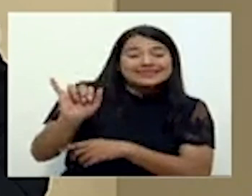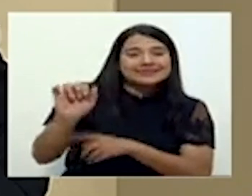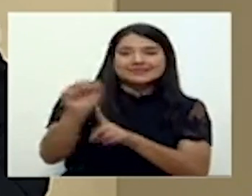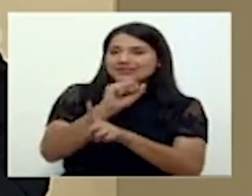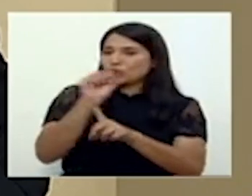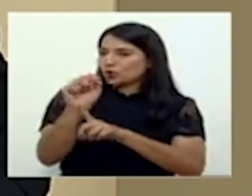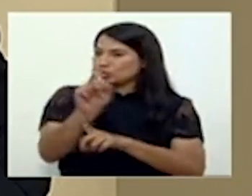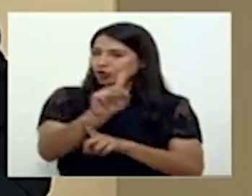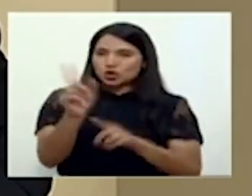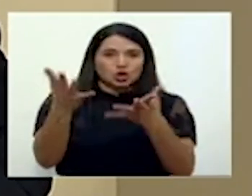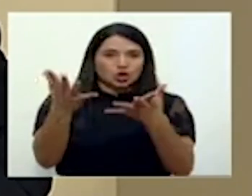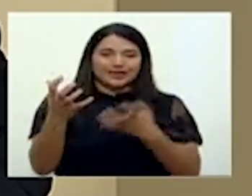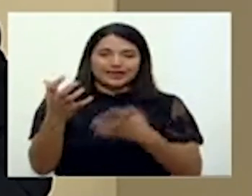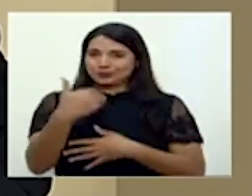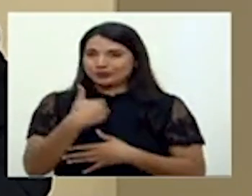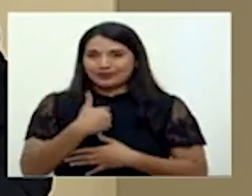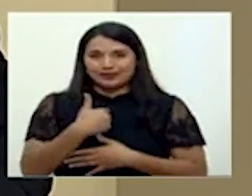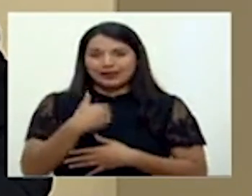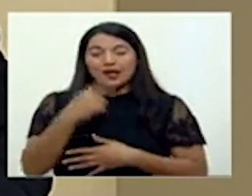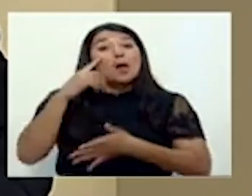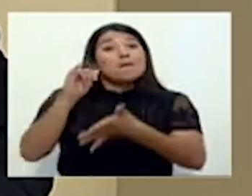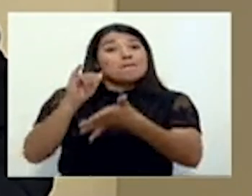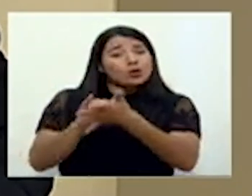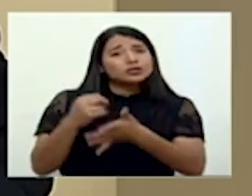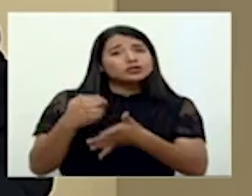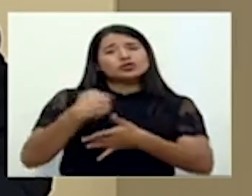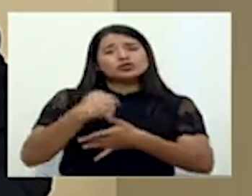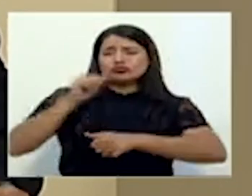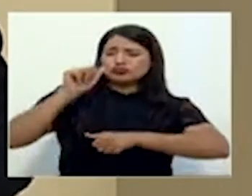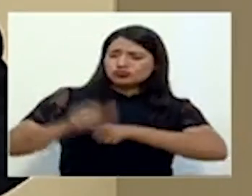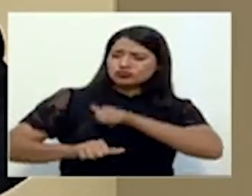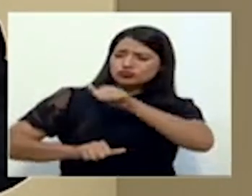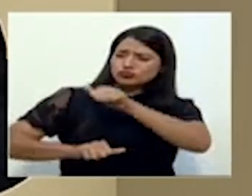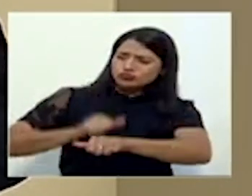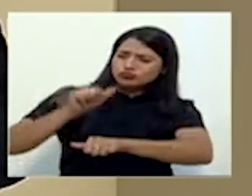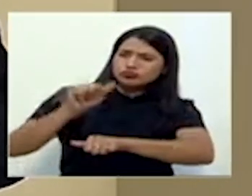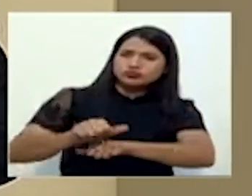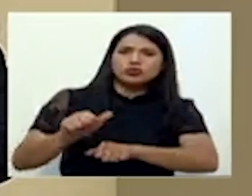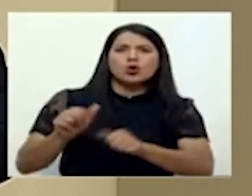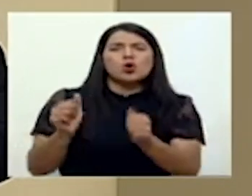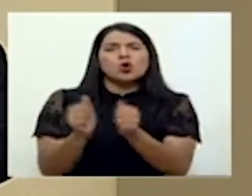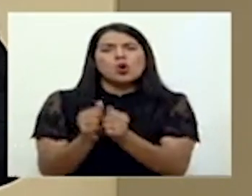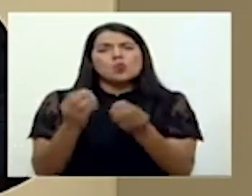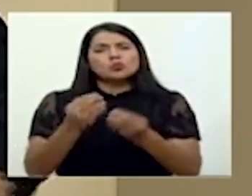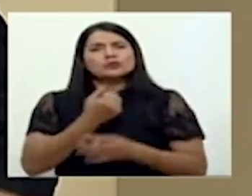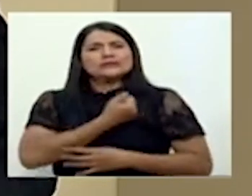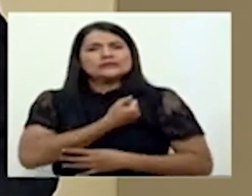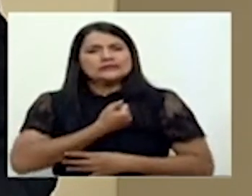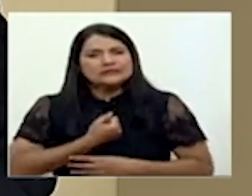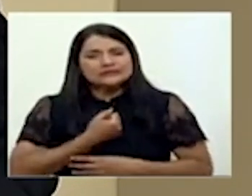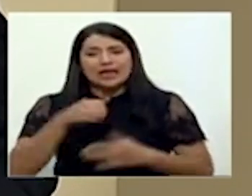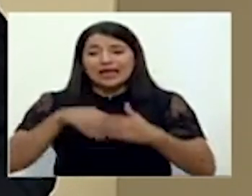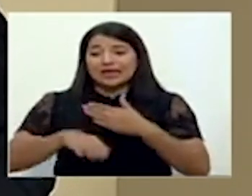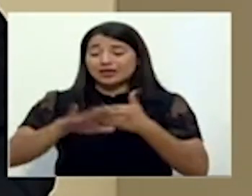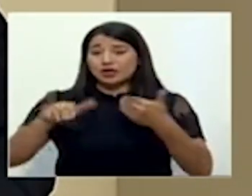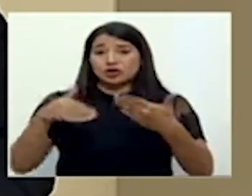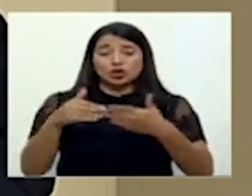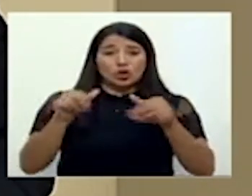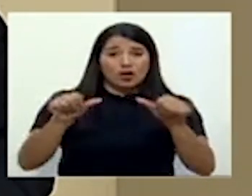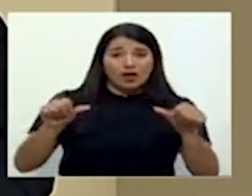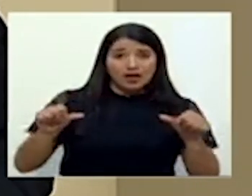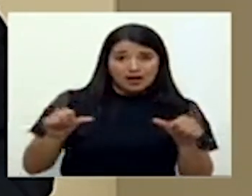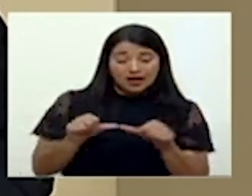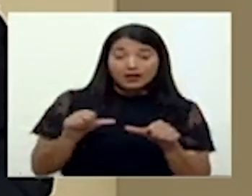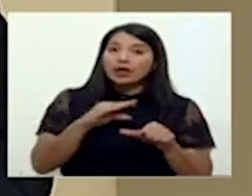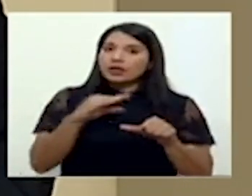llegar, es por eso que hemos estado trabajando muy fuertemente todos estos meses con grandes sacrificios en todas las áreas y